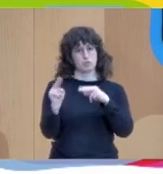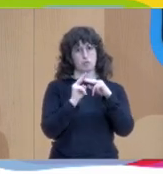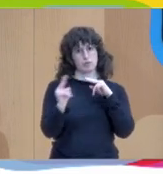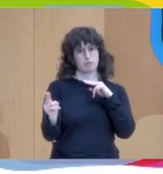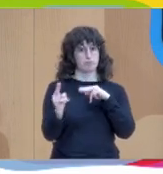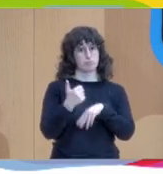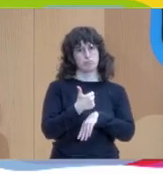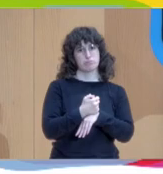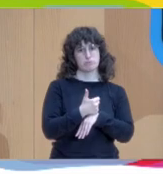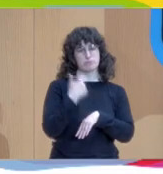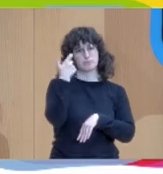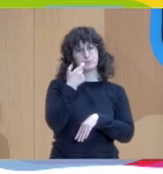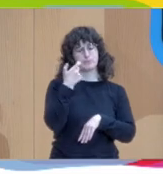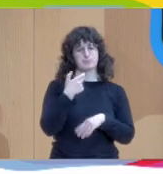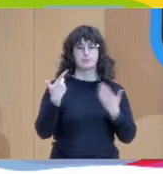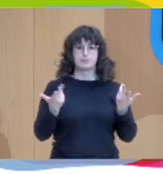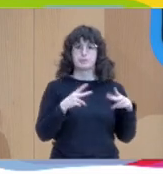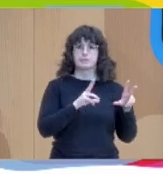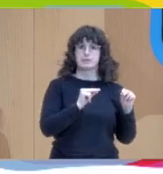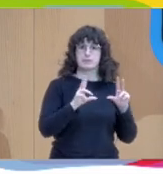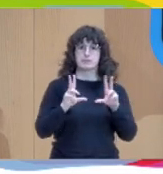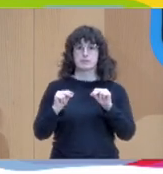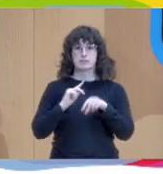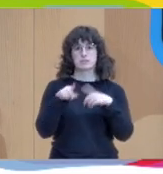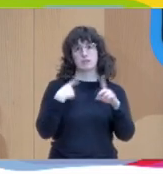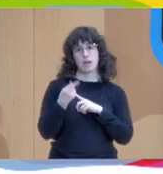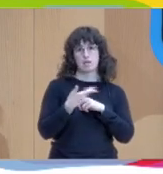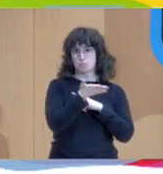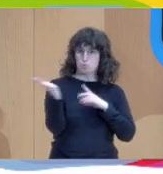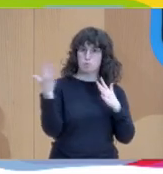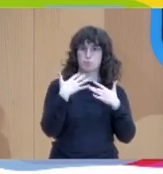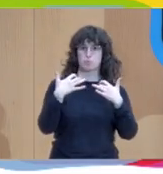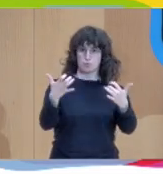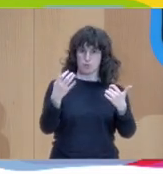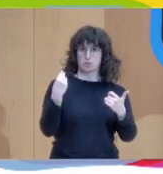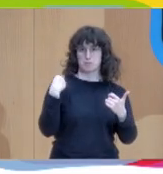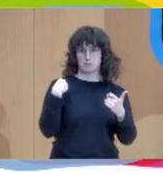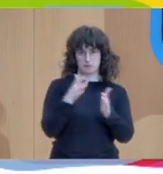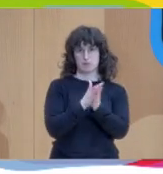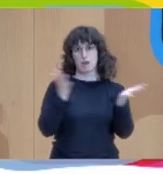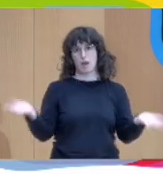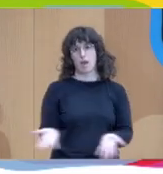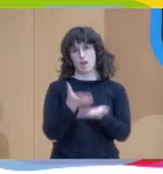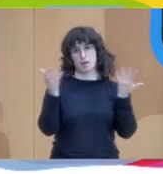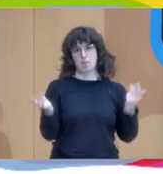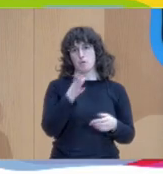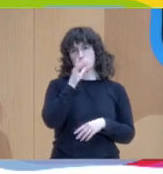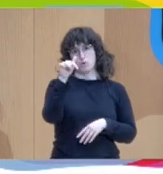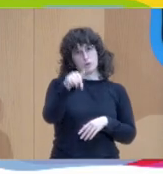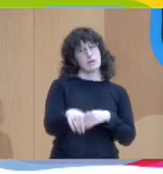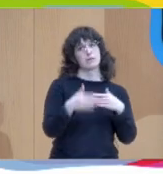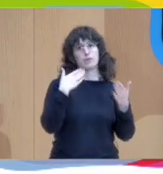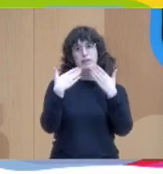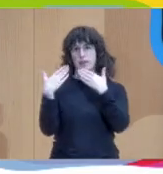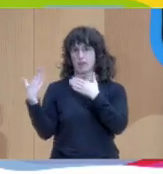terminado esas dos rondas, habrá un espacio para preguntas del público. Si queréis, os animamos, porque de esto se trata, es un diálogo. Así que os animamos